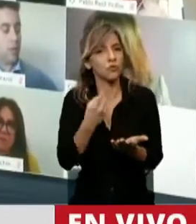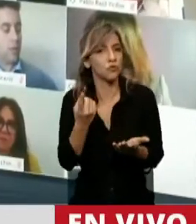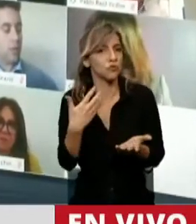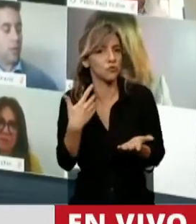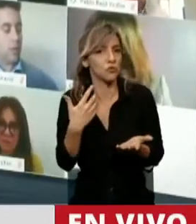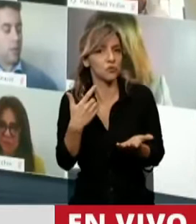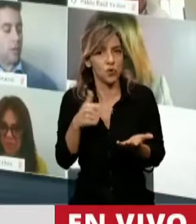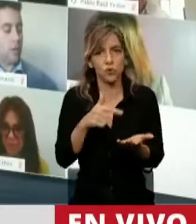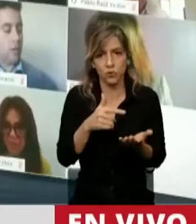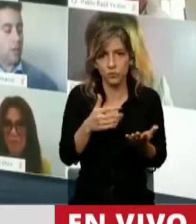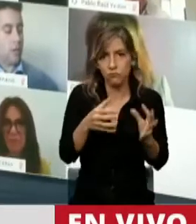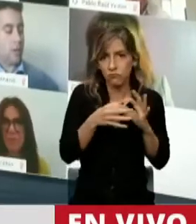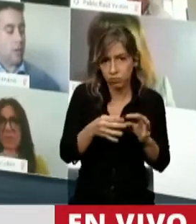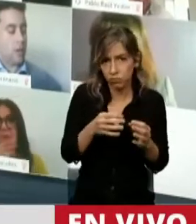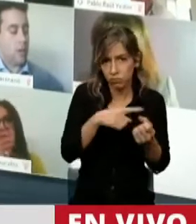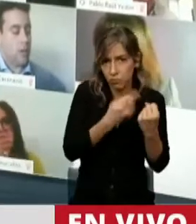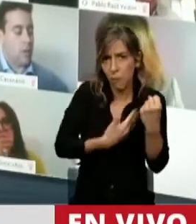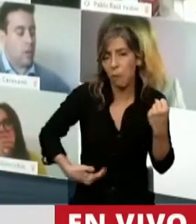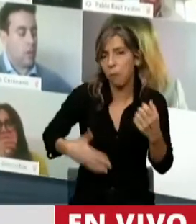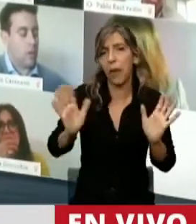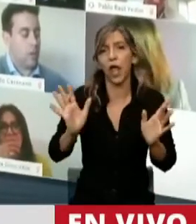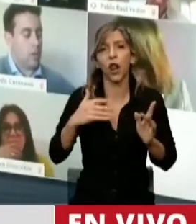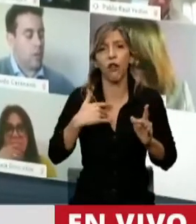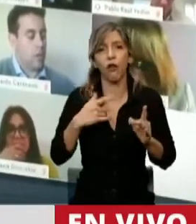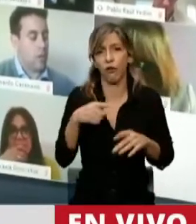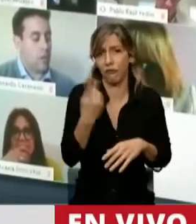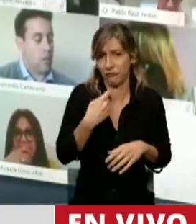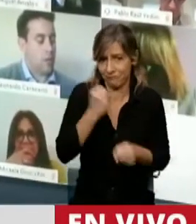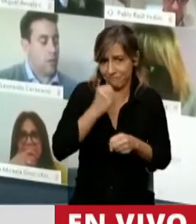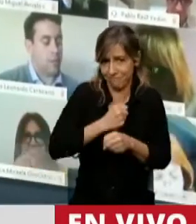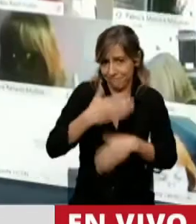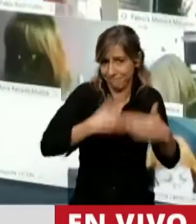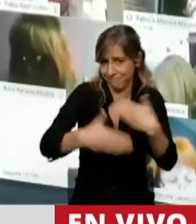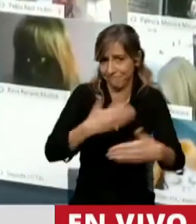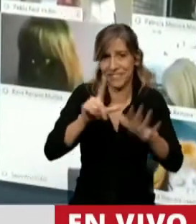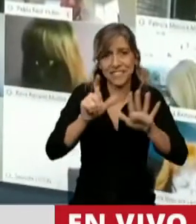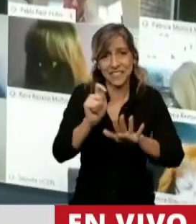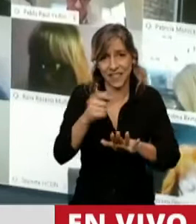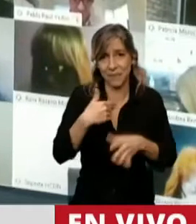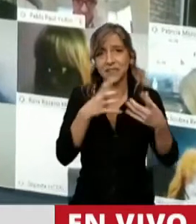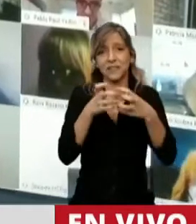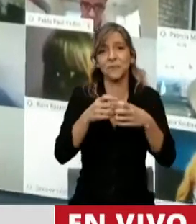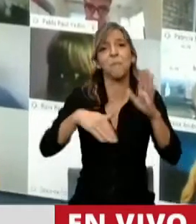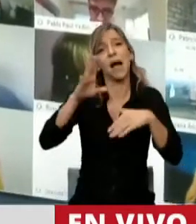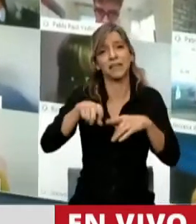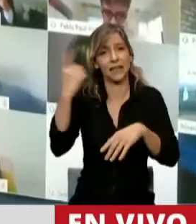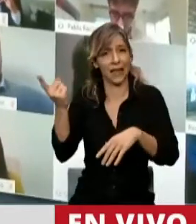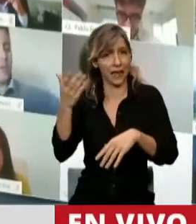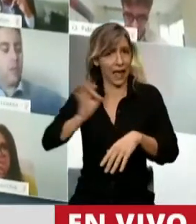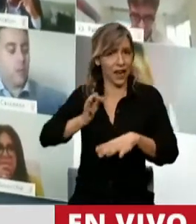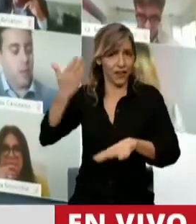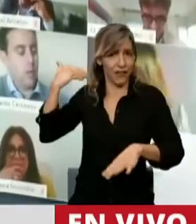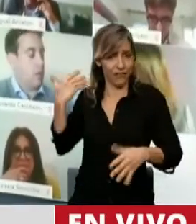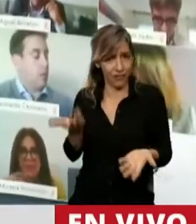Quiero celebrar el trabajo del compañero presidente del presupuesto, Carlos Keller. Ha habido tres reuniones de comisión, mucho debate y